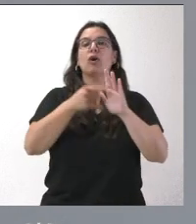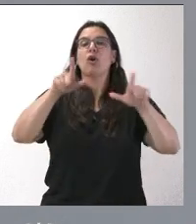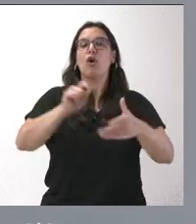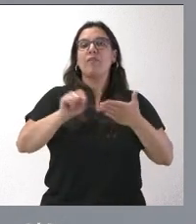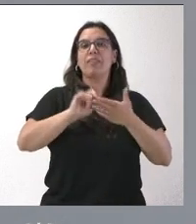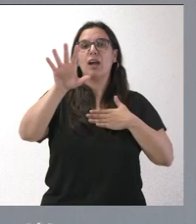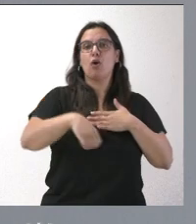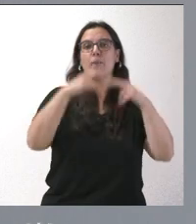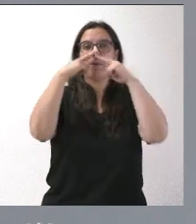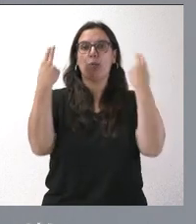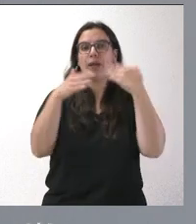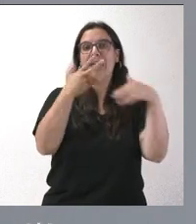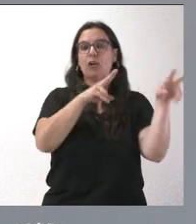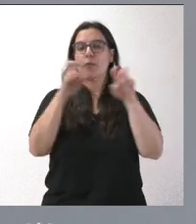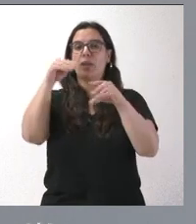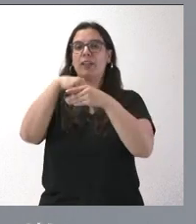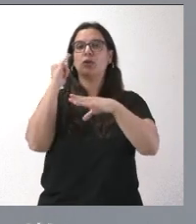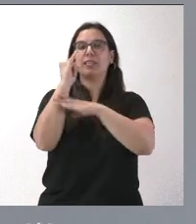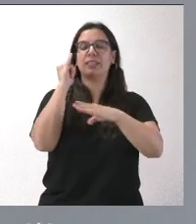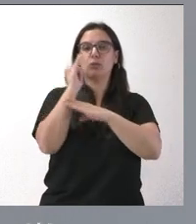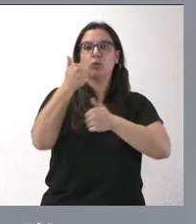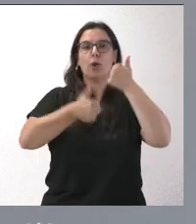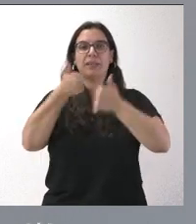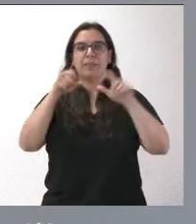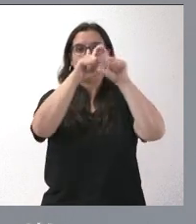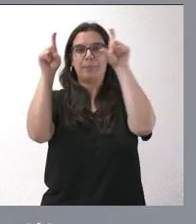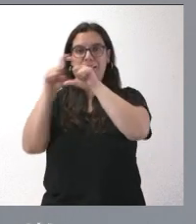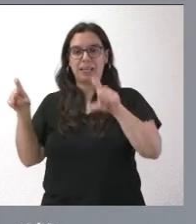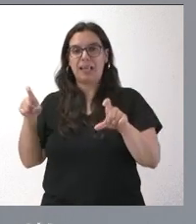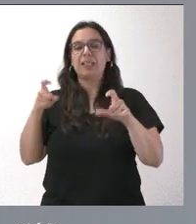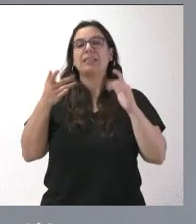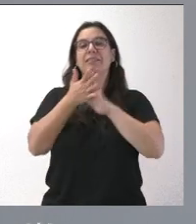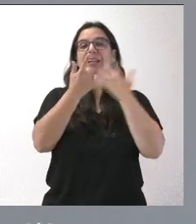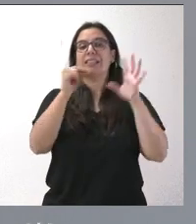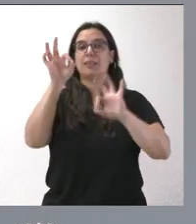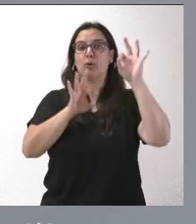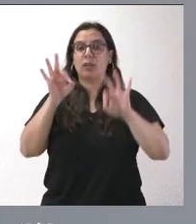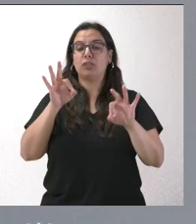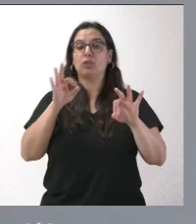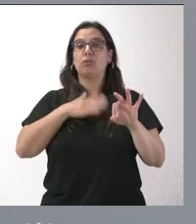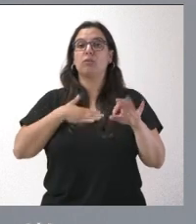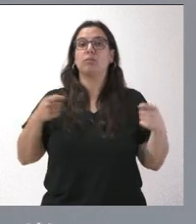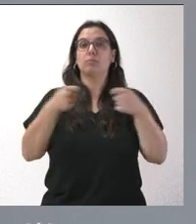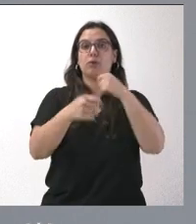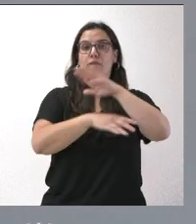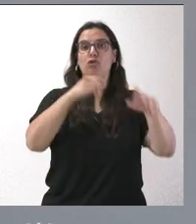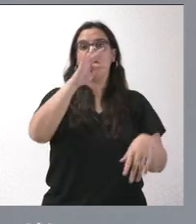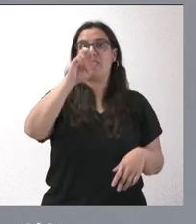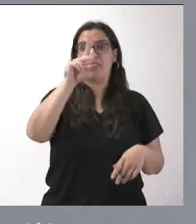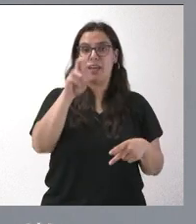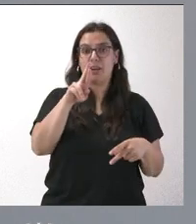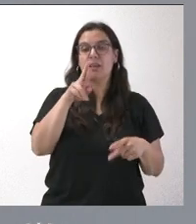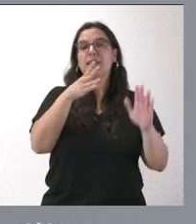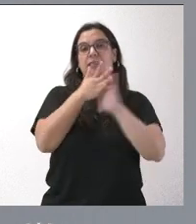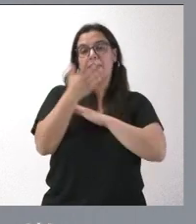Innovadora del Instituto de Competitividad Empresarial. El 60% de esta inversión está financiada por los fondos FEDER y, por tanto,